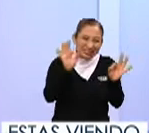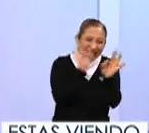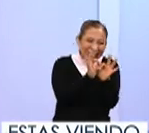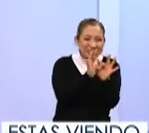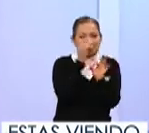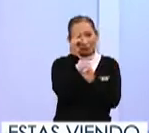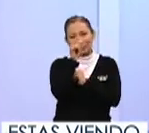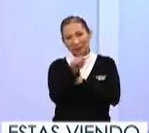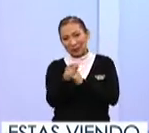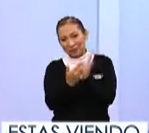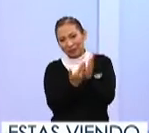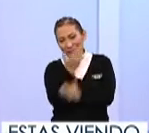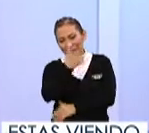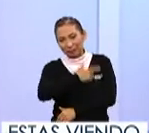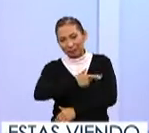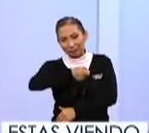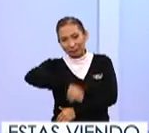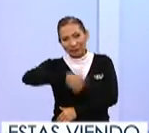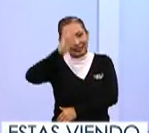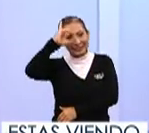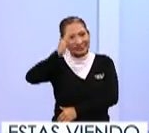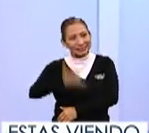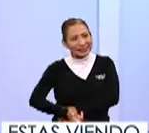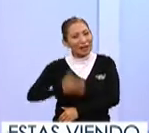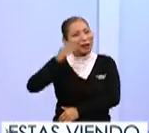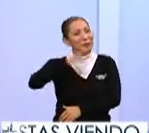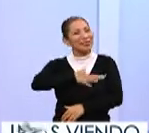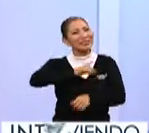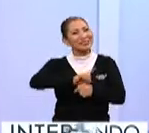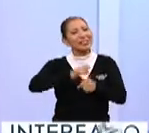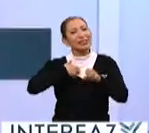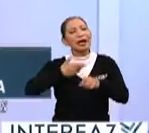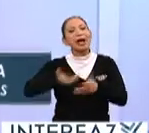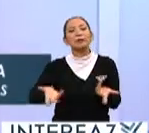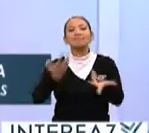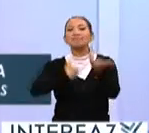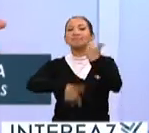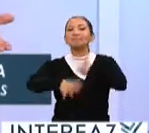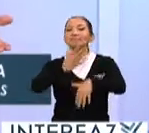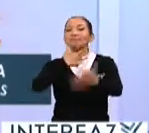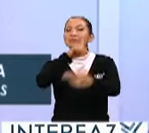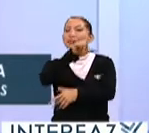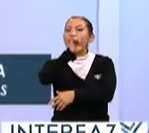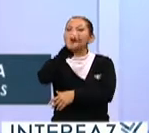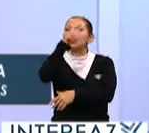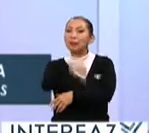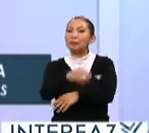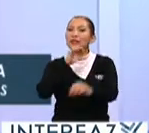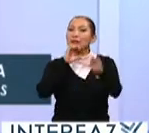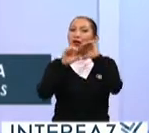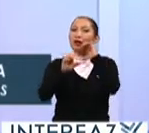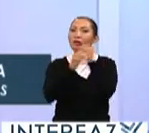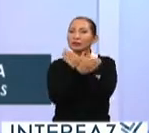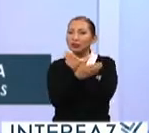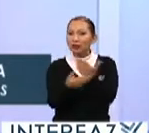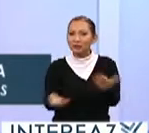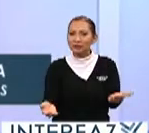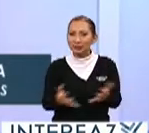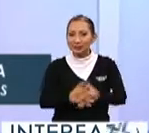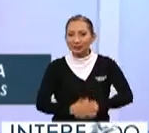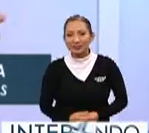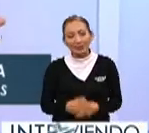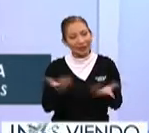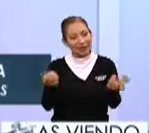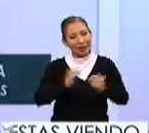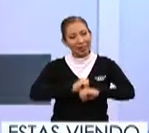e importancia esta mañana. Saludo con mucho gusto a Griselda Llebra. Griselda, muy buenos días, quien se encuentra en Lengua de Señas Mexicana, nos permite comunicarnos también con